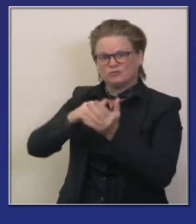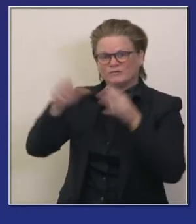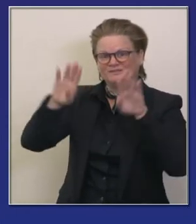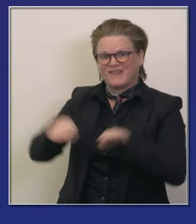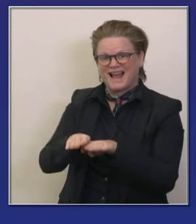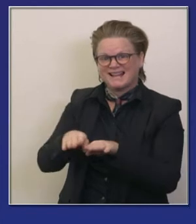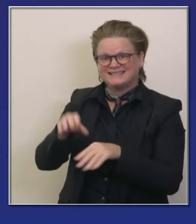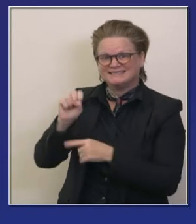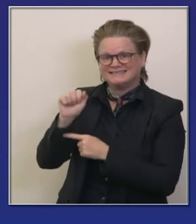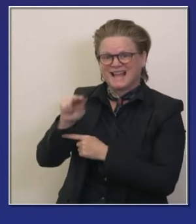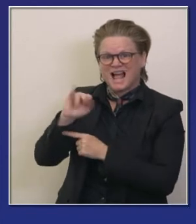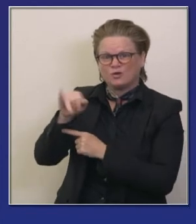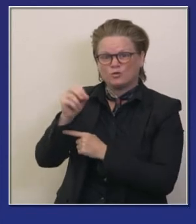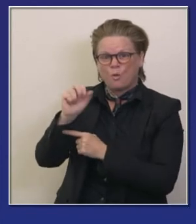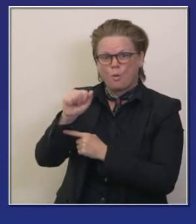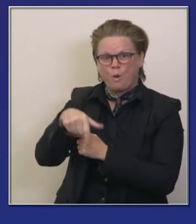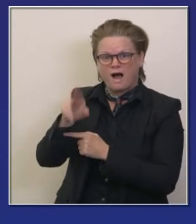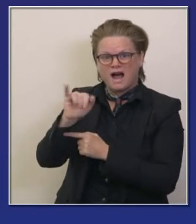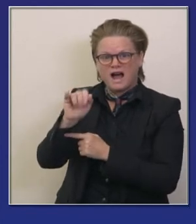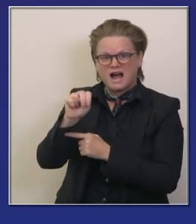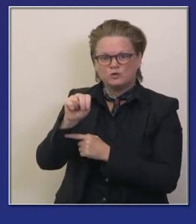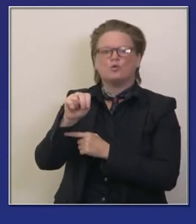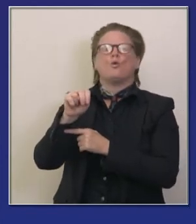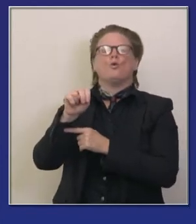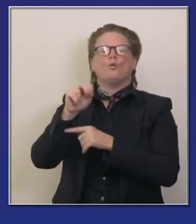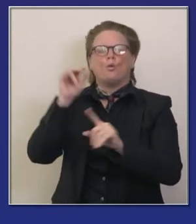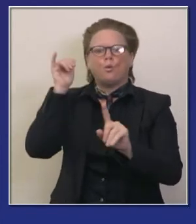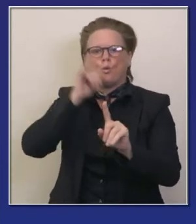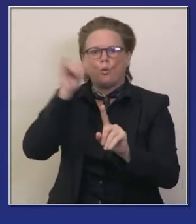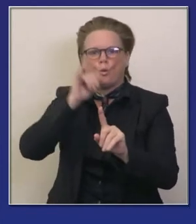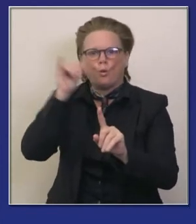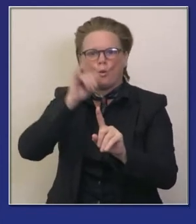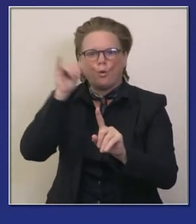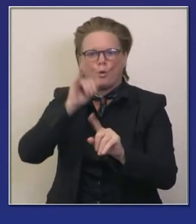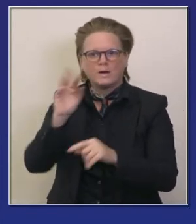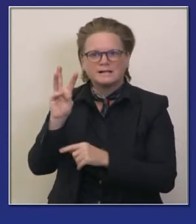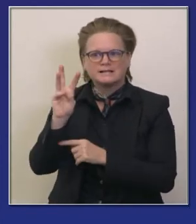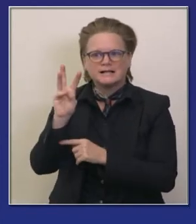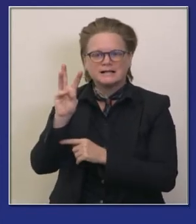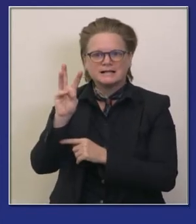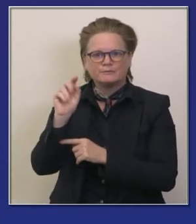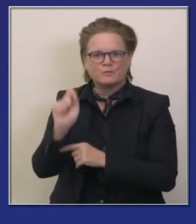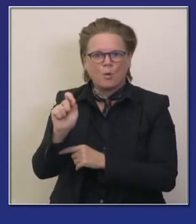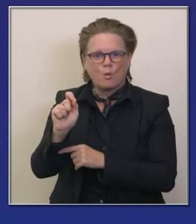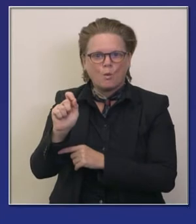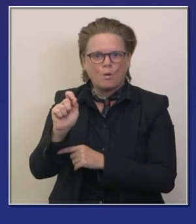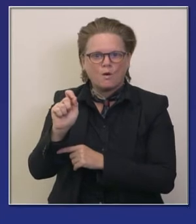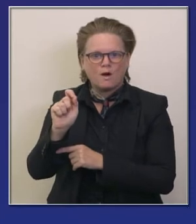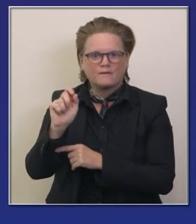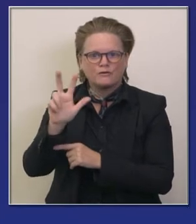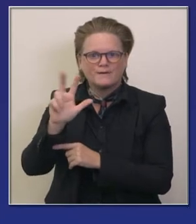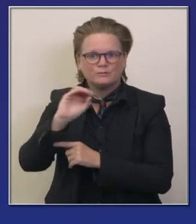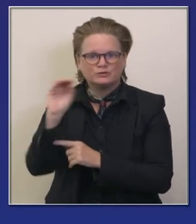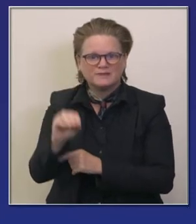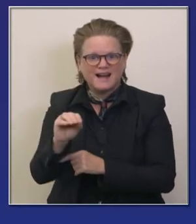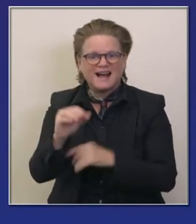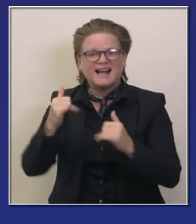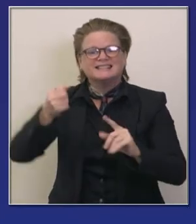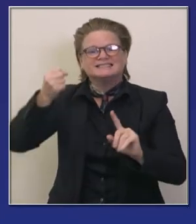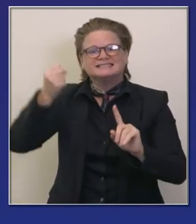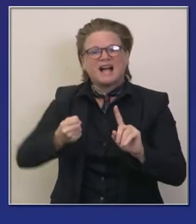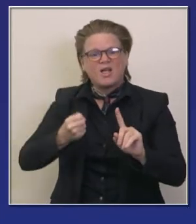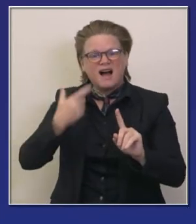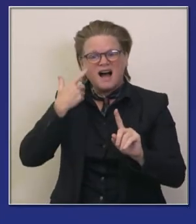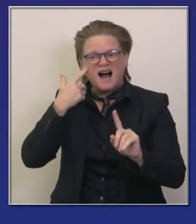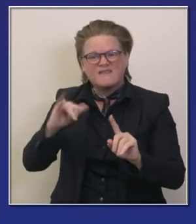capacidades a unidades de cuidados intensivos en el sur de california la parte más poblada del estado a 10.9 por ciento actualmente